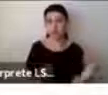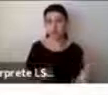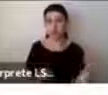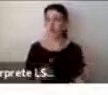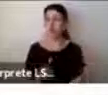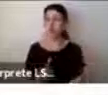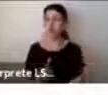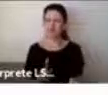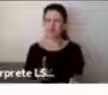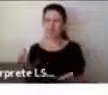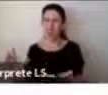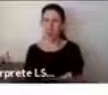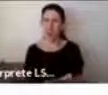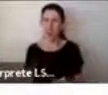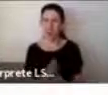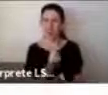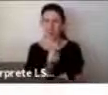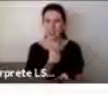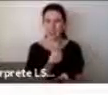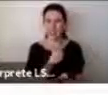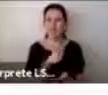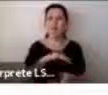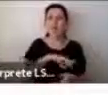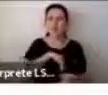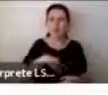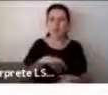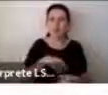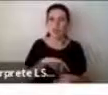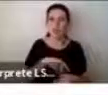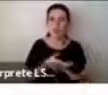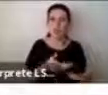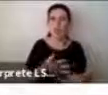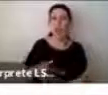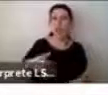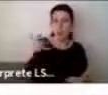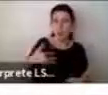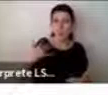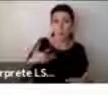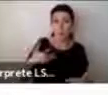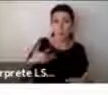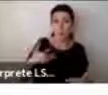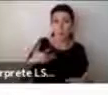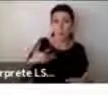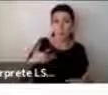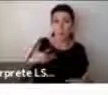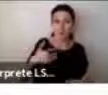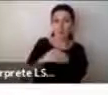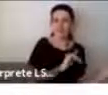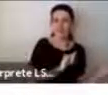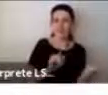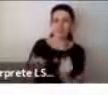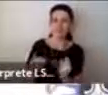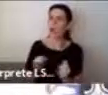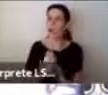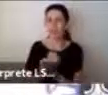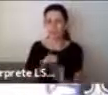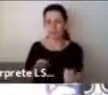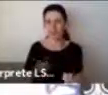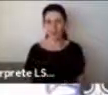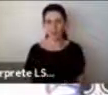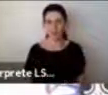que realmente pudiésemos transmitir lo central de un perfil cognitivo. De ahí que tenemos